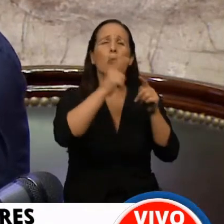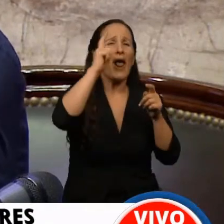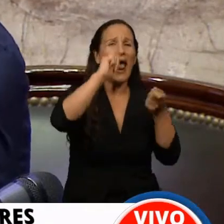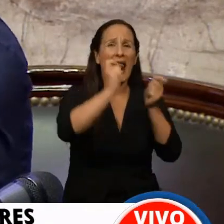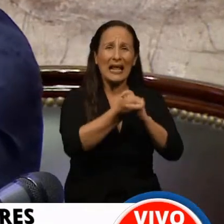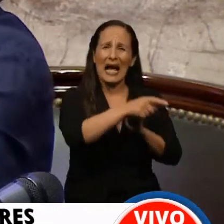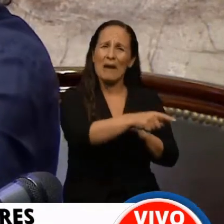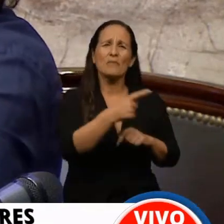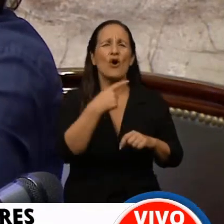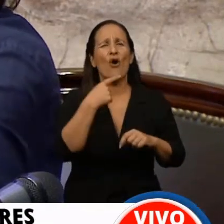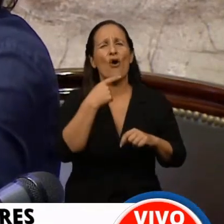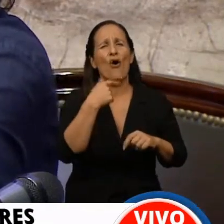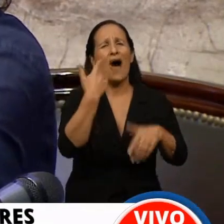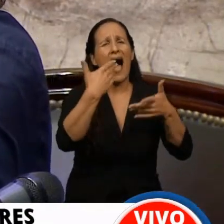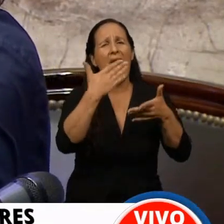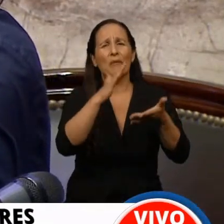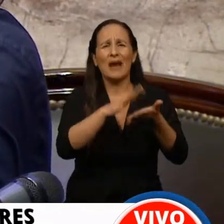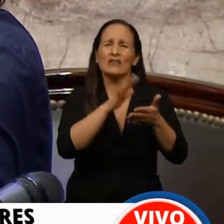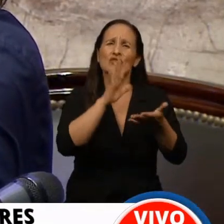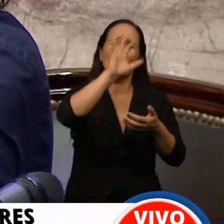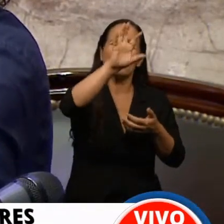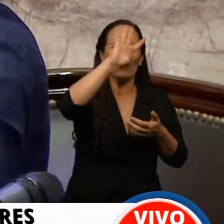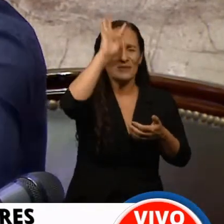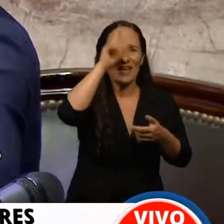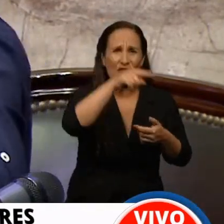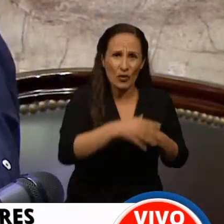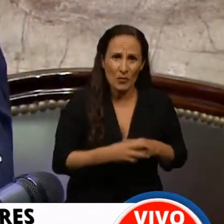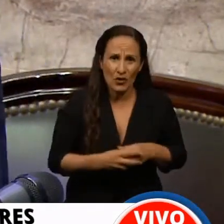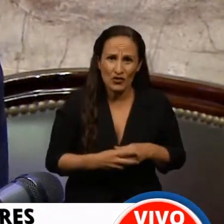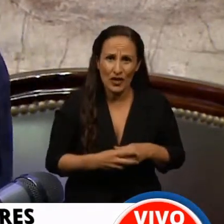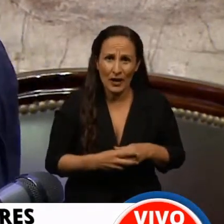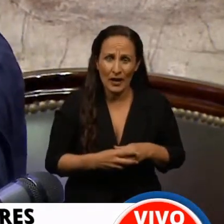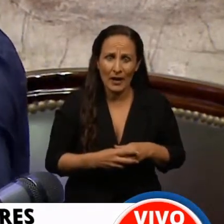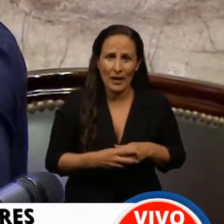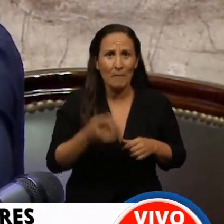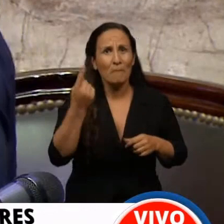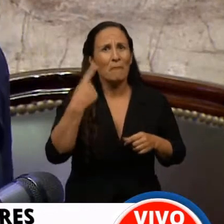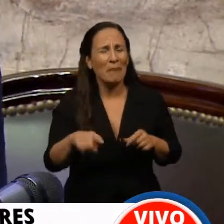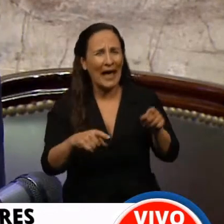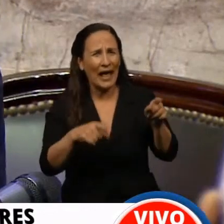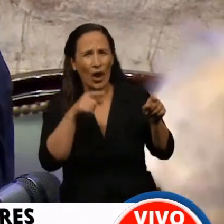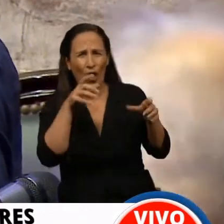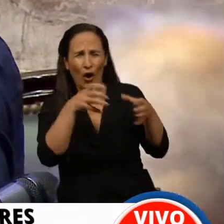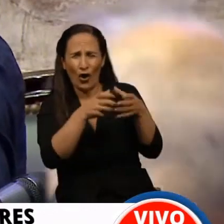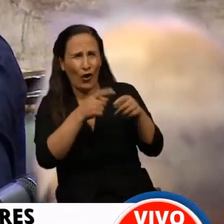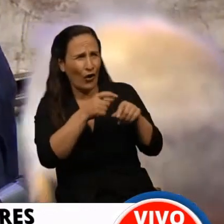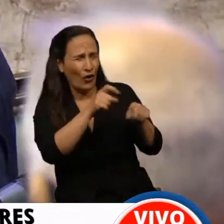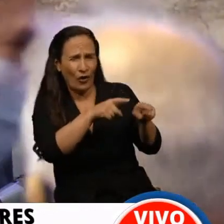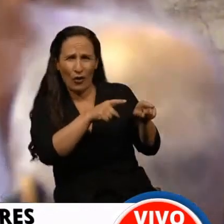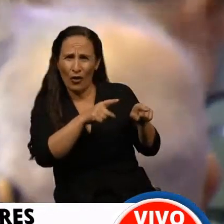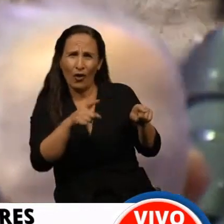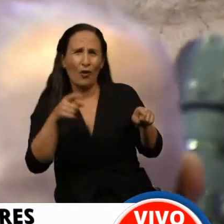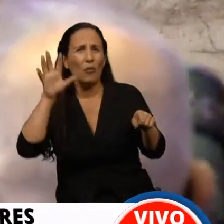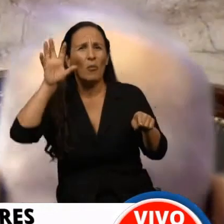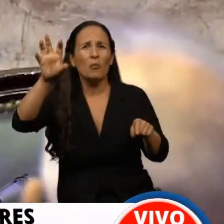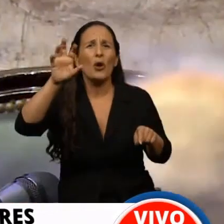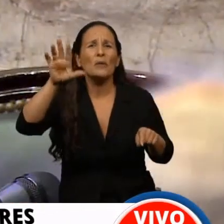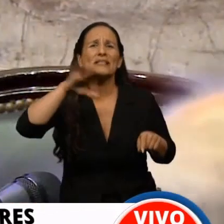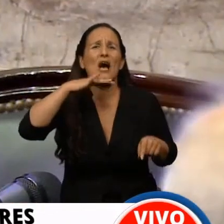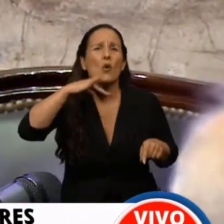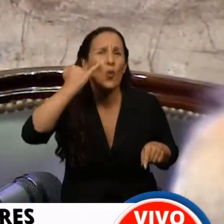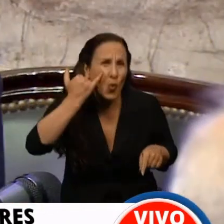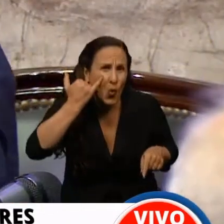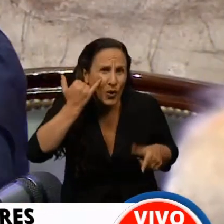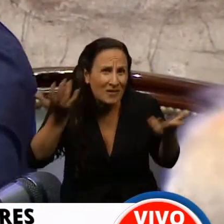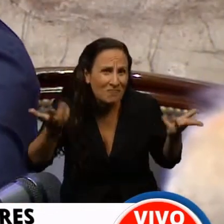del autoritarismo de Formosa y tener otra vara para callarse la boca sobre lo que sucede en la provincia de Jujuy,